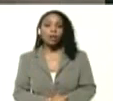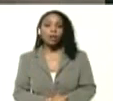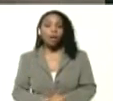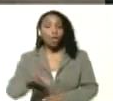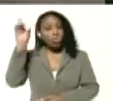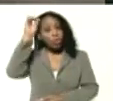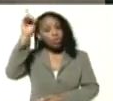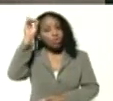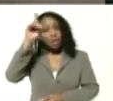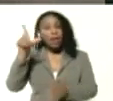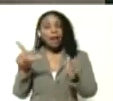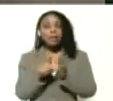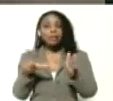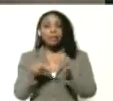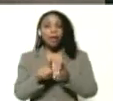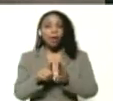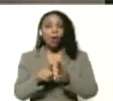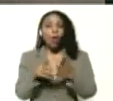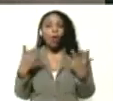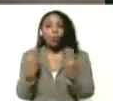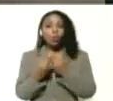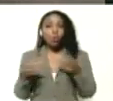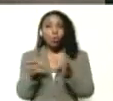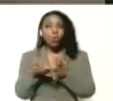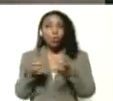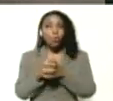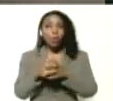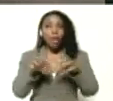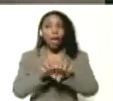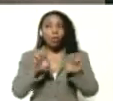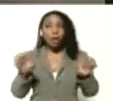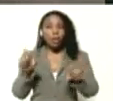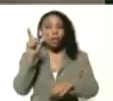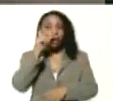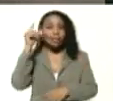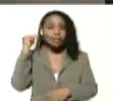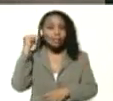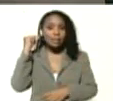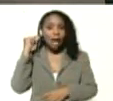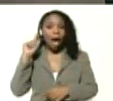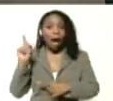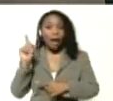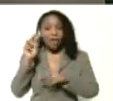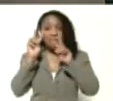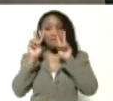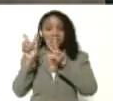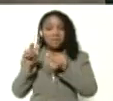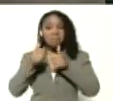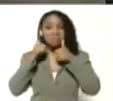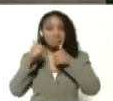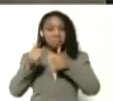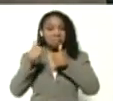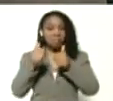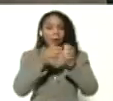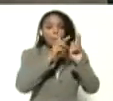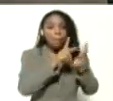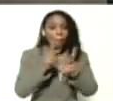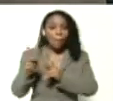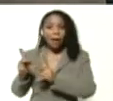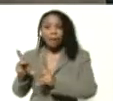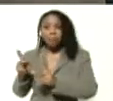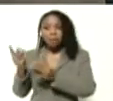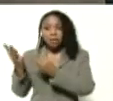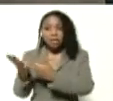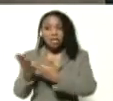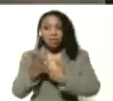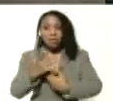docente del Liceo, junto a un grupo de educadores, de educadoras, allí bien organizados, recibiendo su vacuna